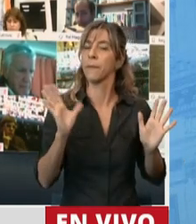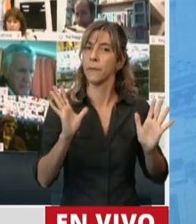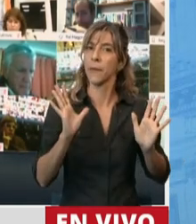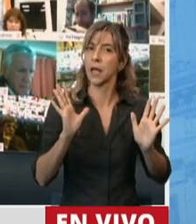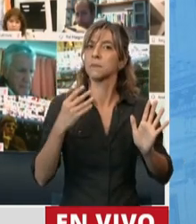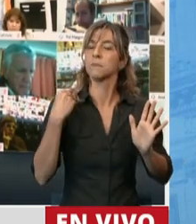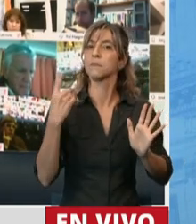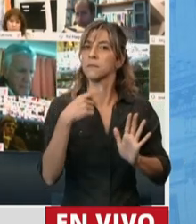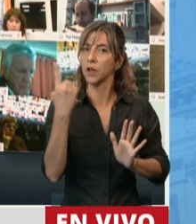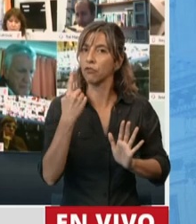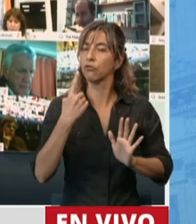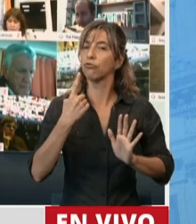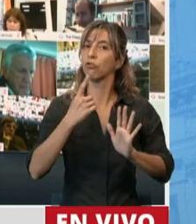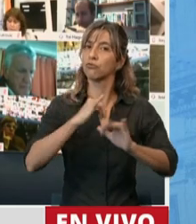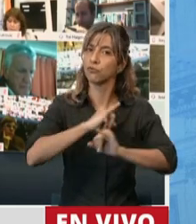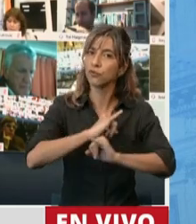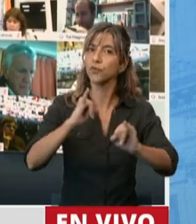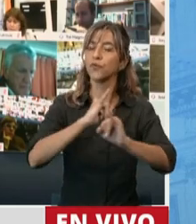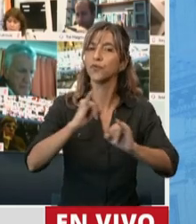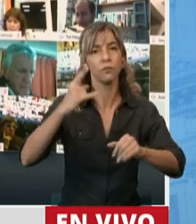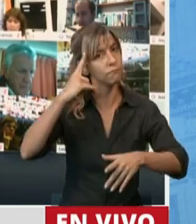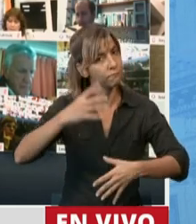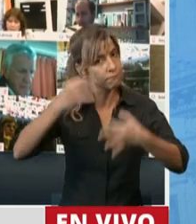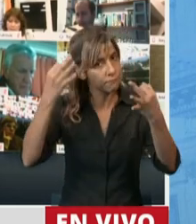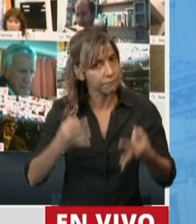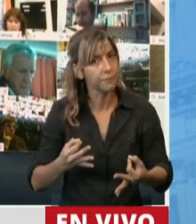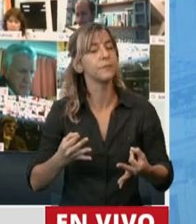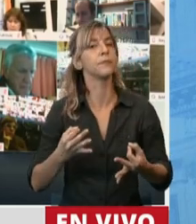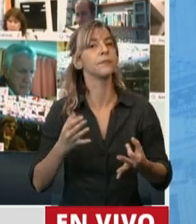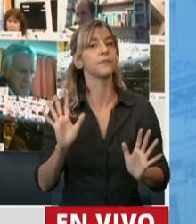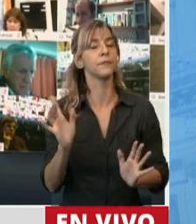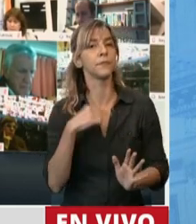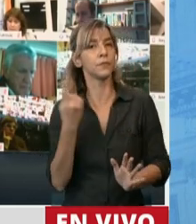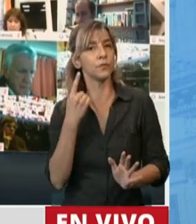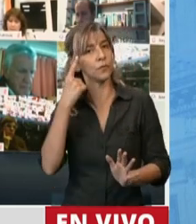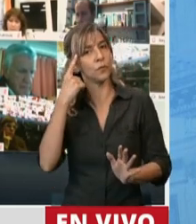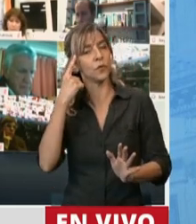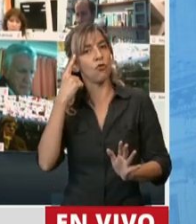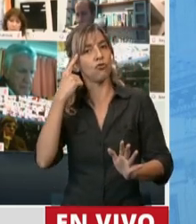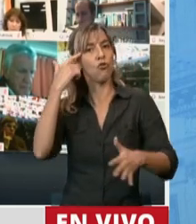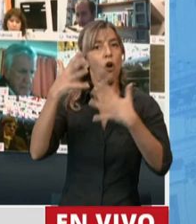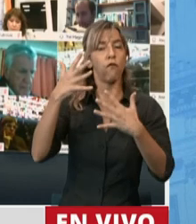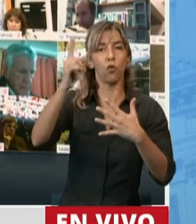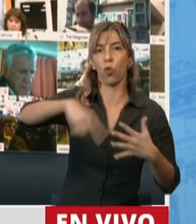consensos y no disensos y no confundamos a la gente